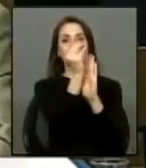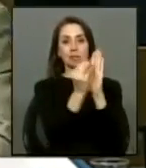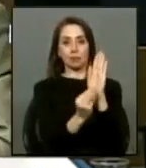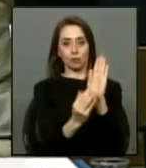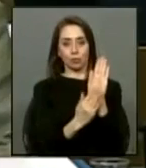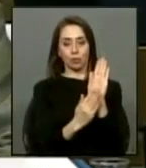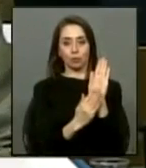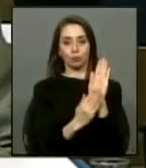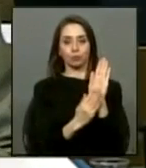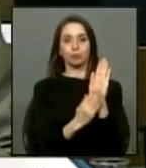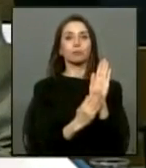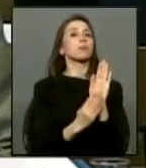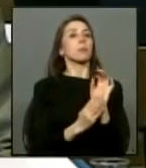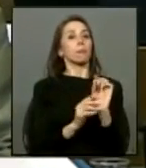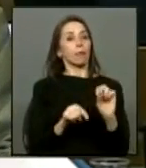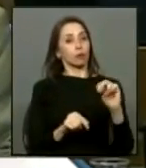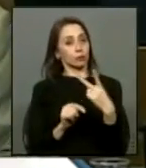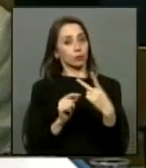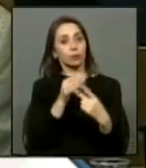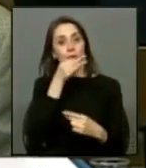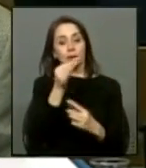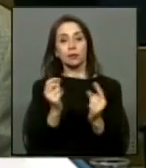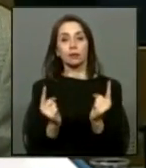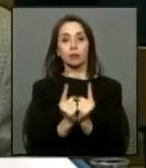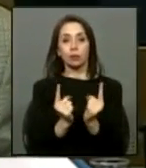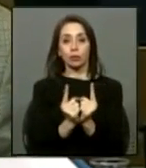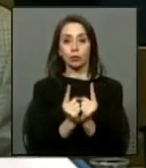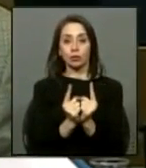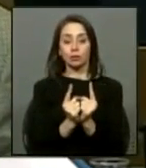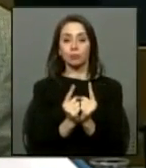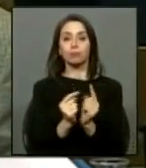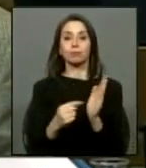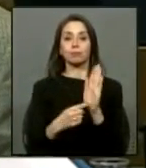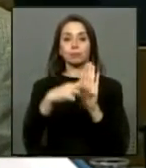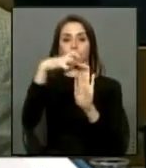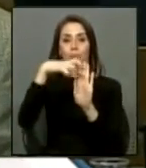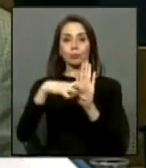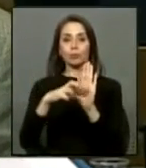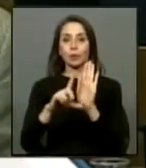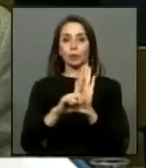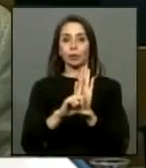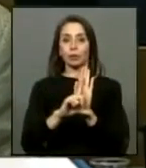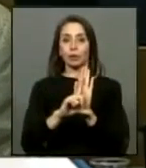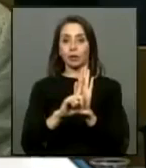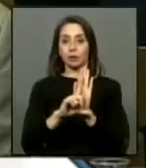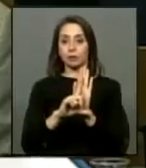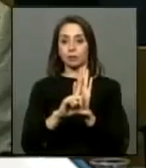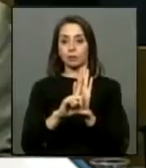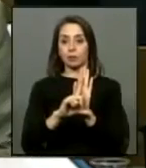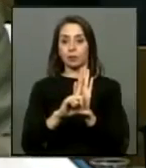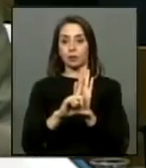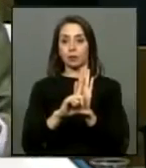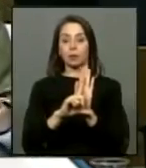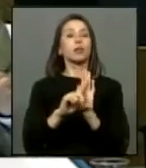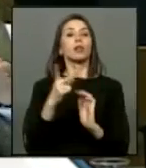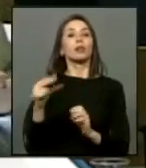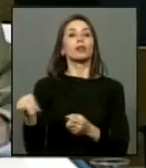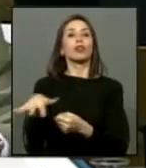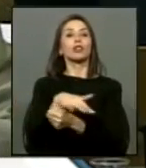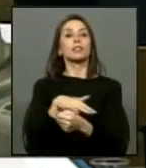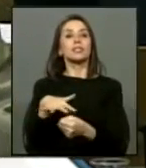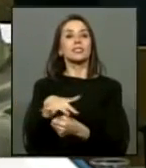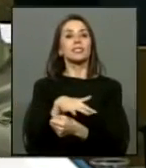referirme a continuación y muy brevemente a este proyecto de ley en particular no a la situación